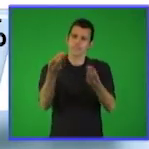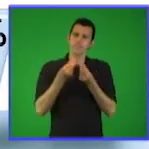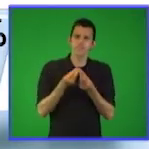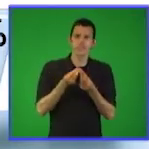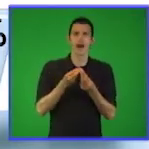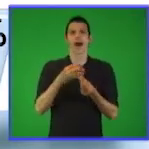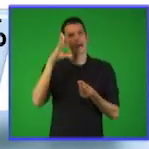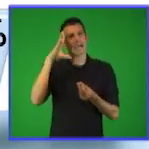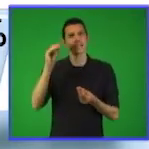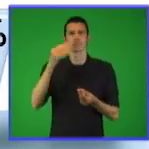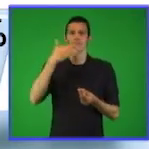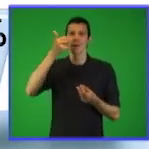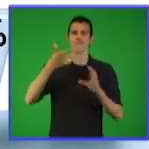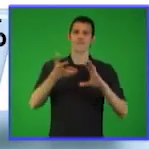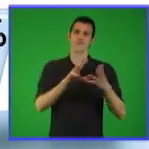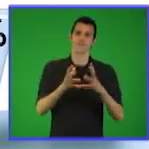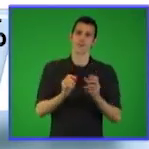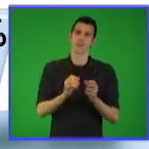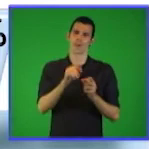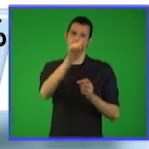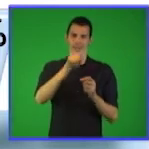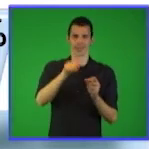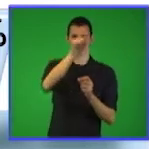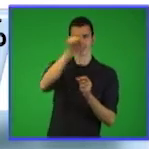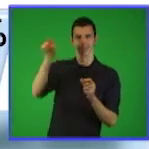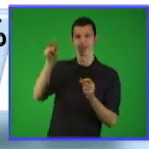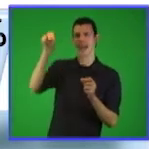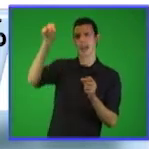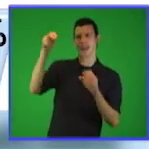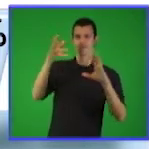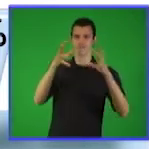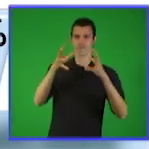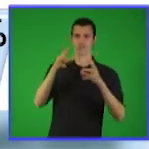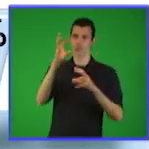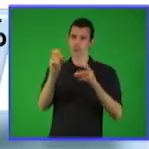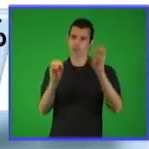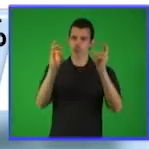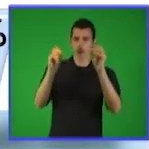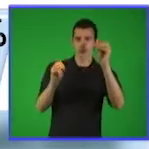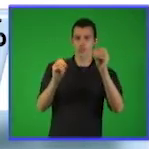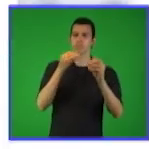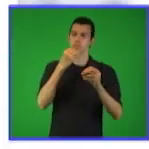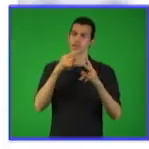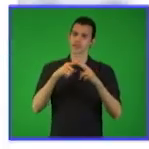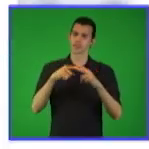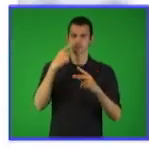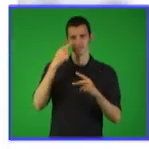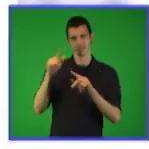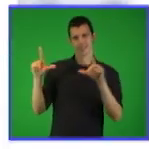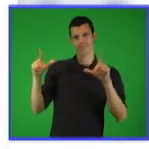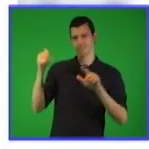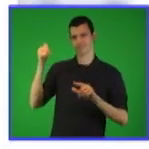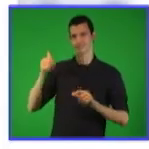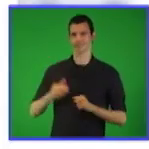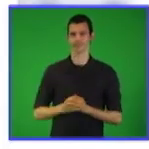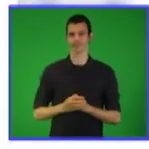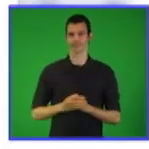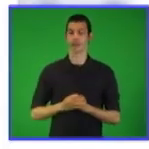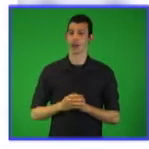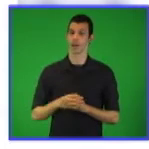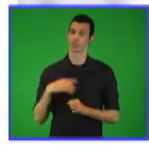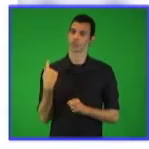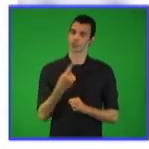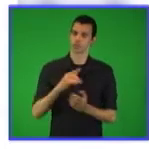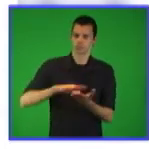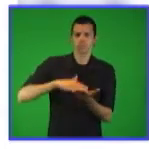propiedades de los radicales, como se ejemplifica en la diapositiva. Para continuar su estudio,